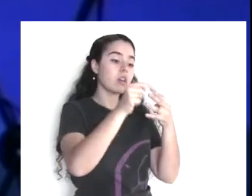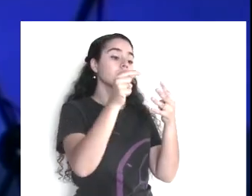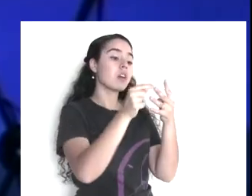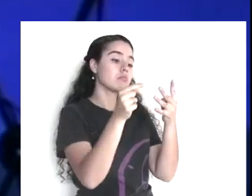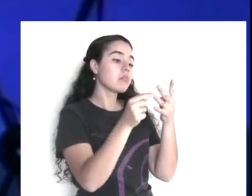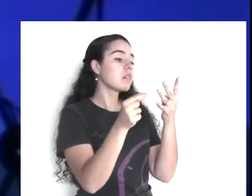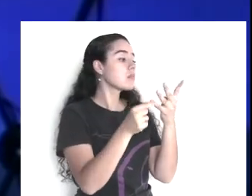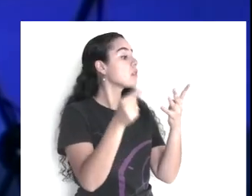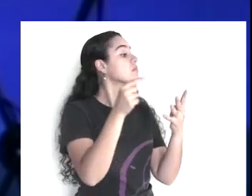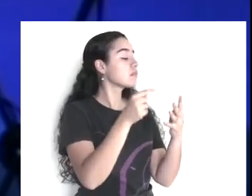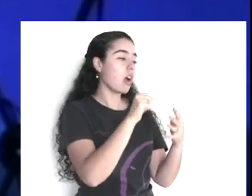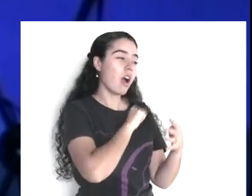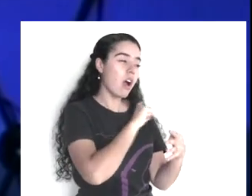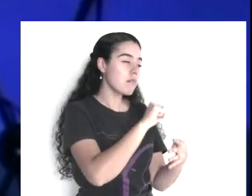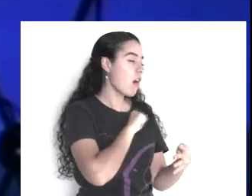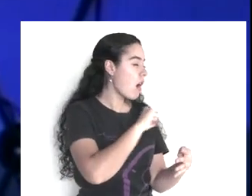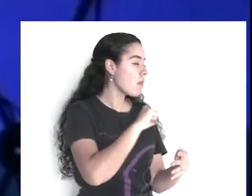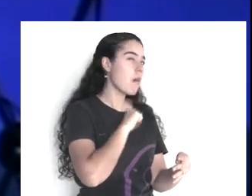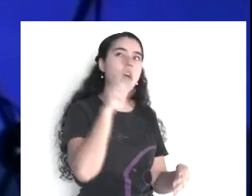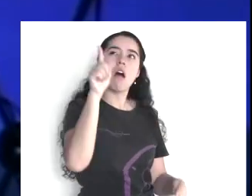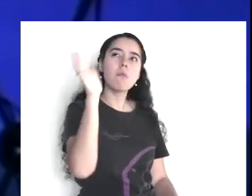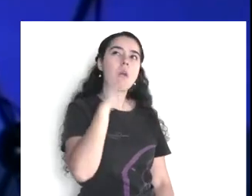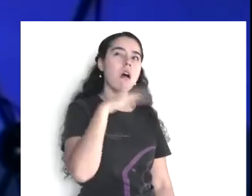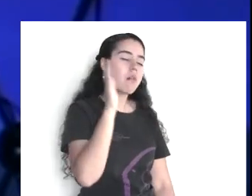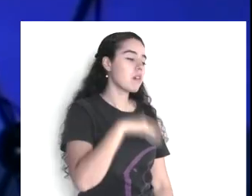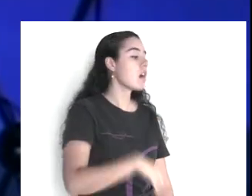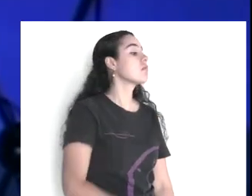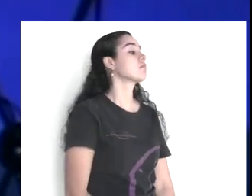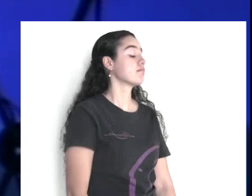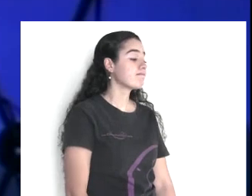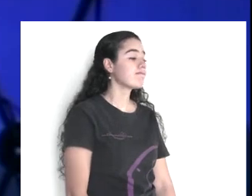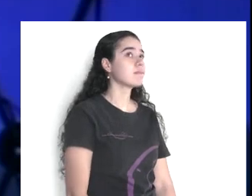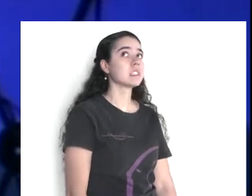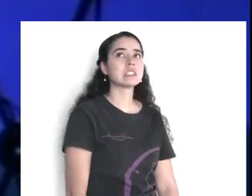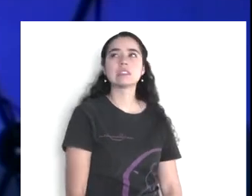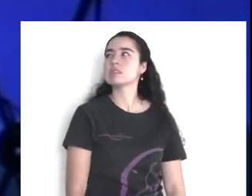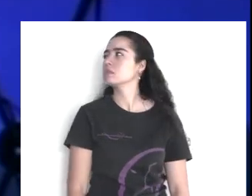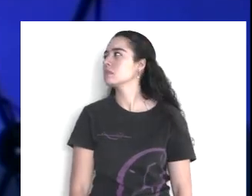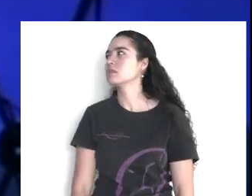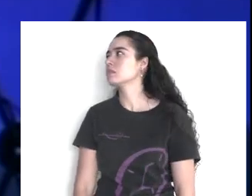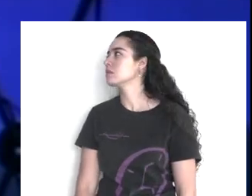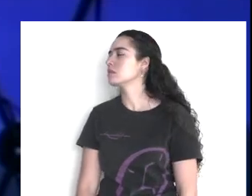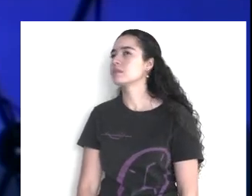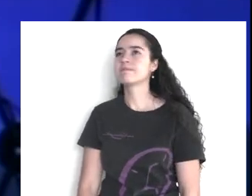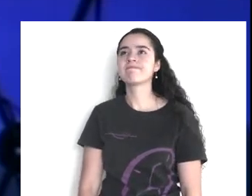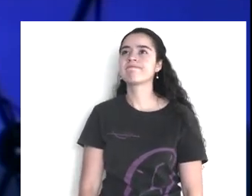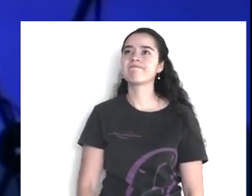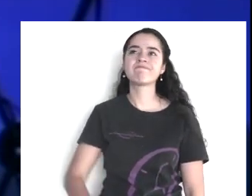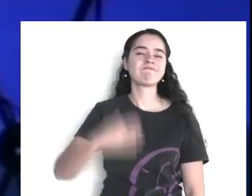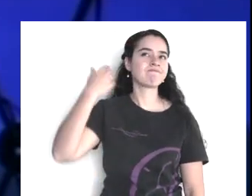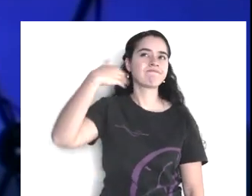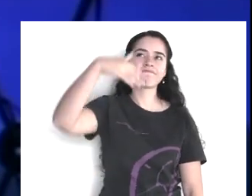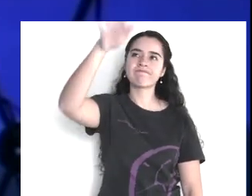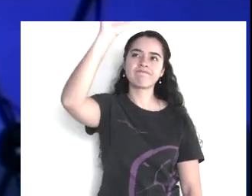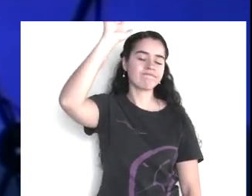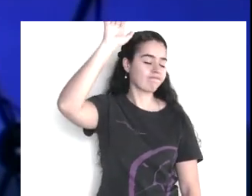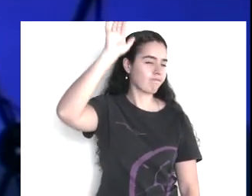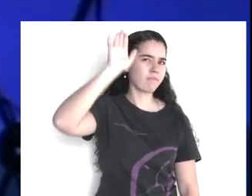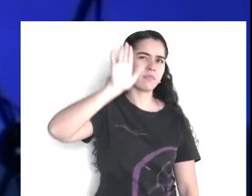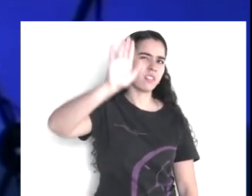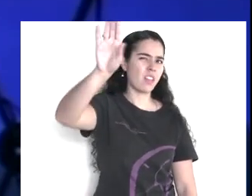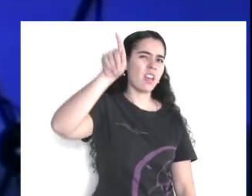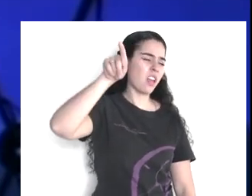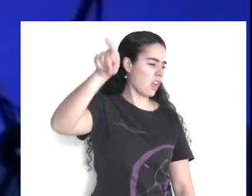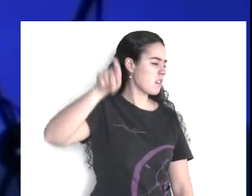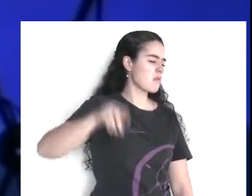lo que nos dicen, porque aparentemente, de aquel que nos hablan es culpable,